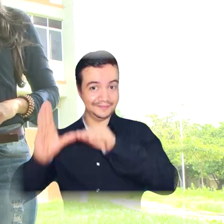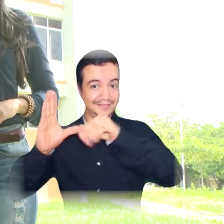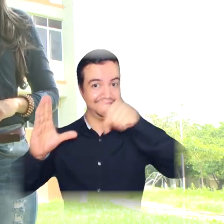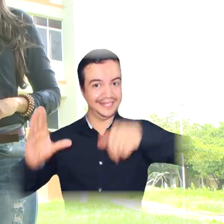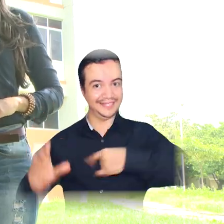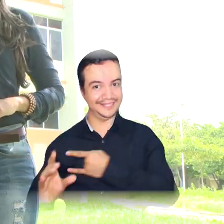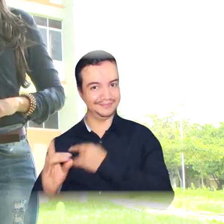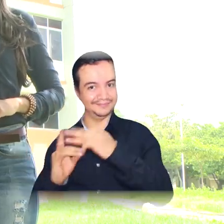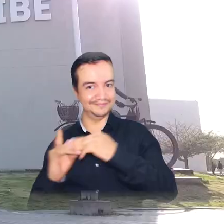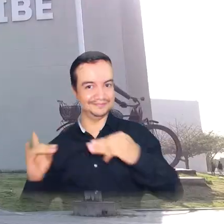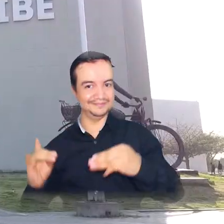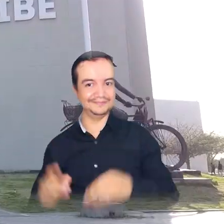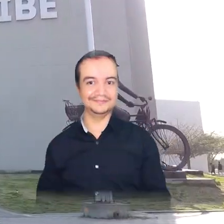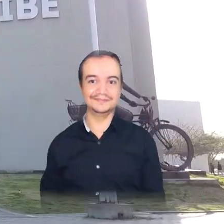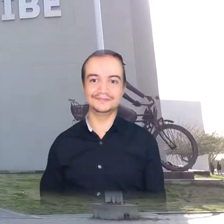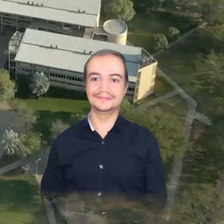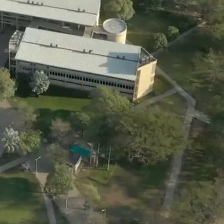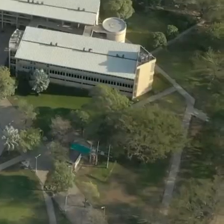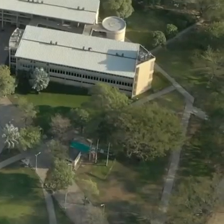aquí en el Campus TV.